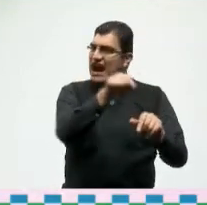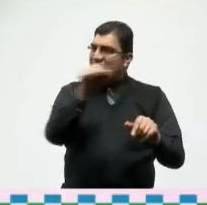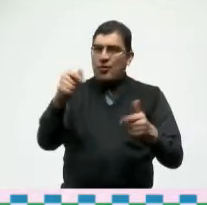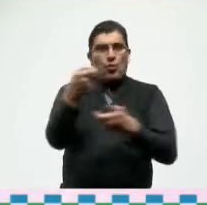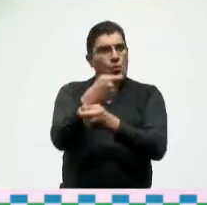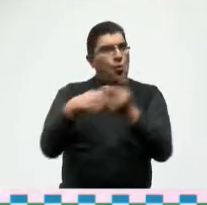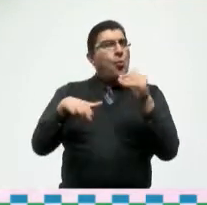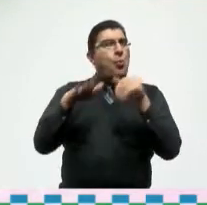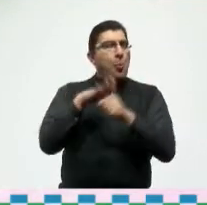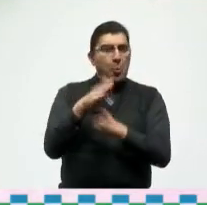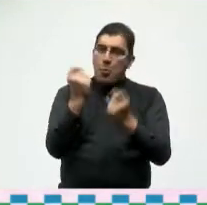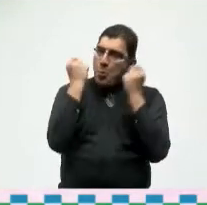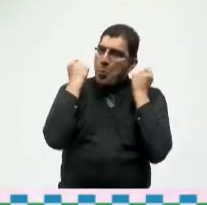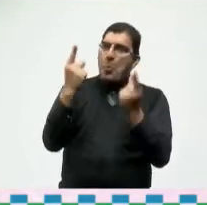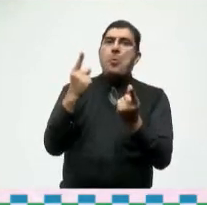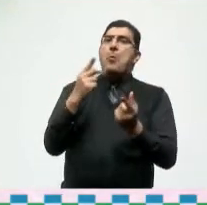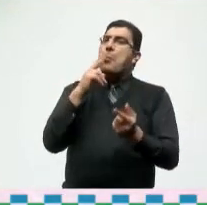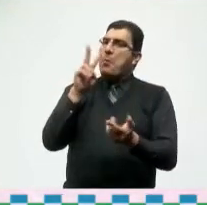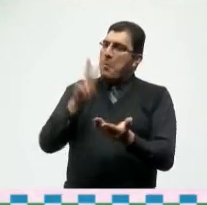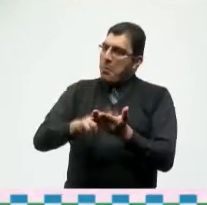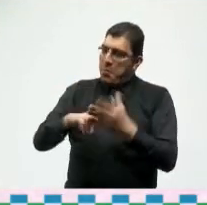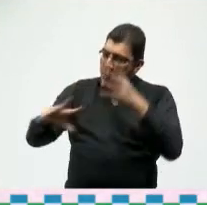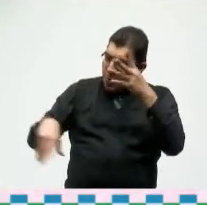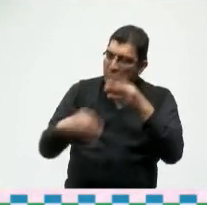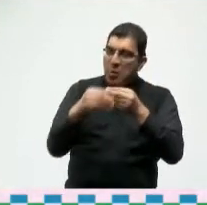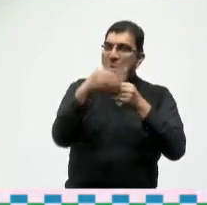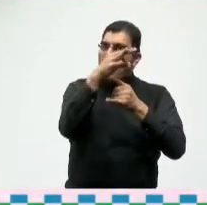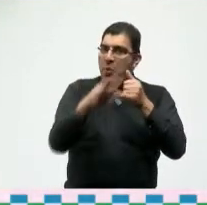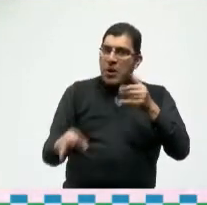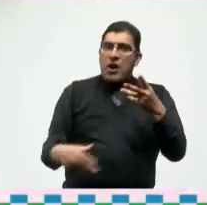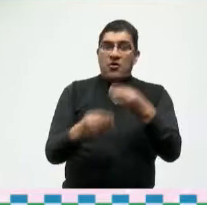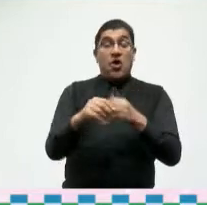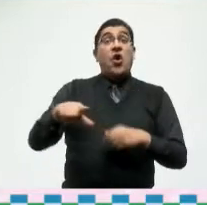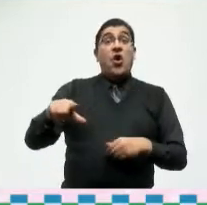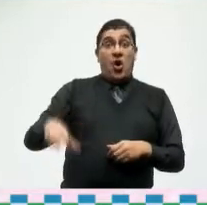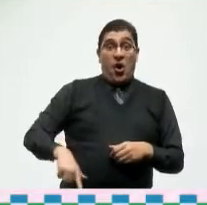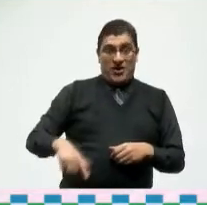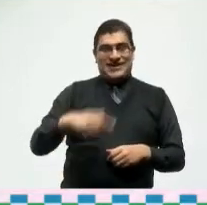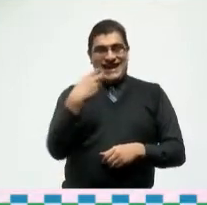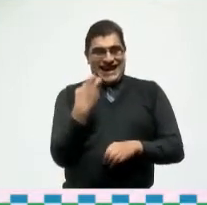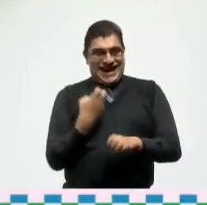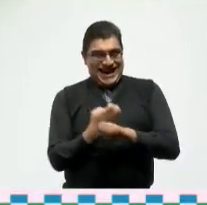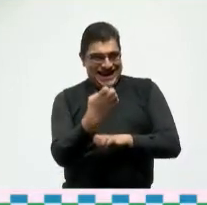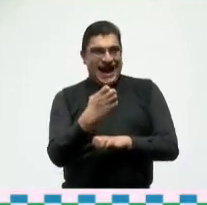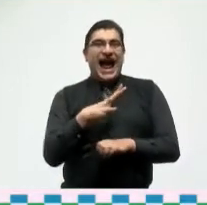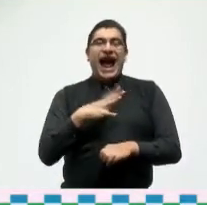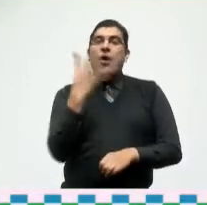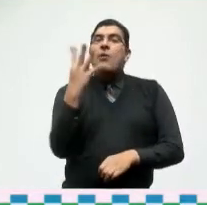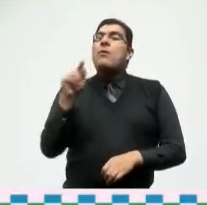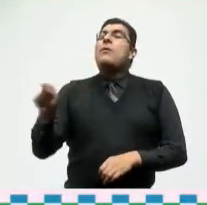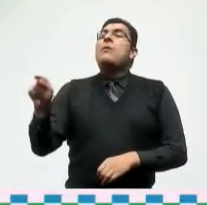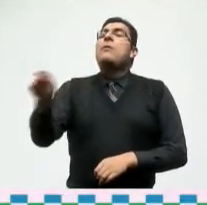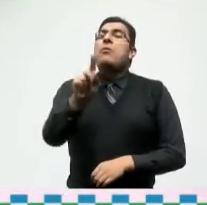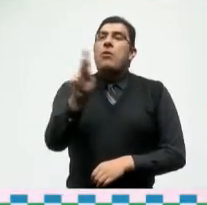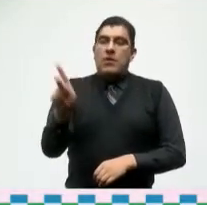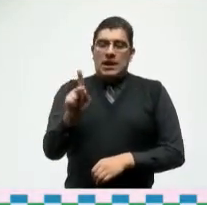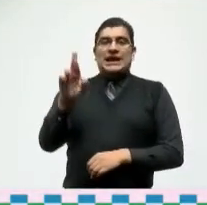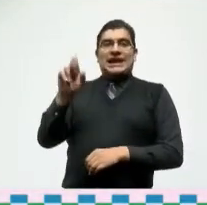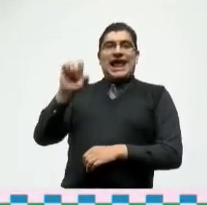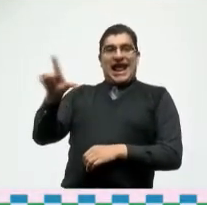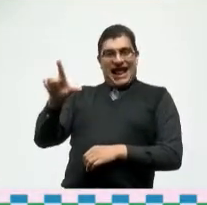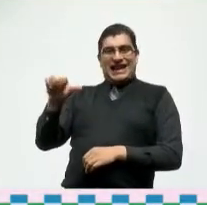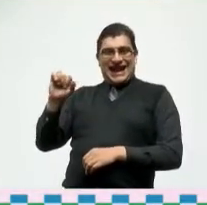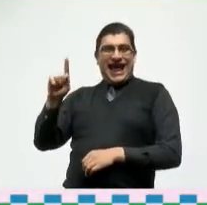celebramos porque en esta última incorporación nuestro estado cuenta ya con cuatro pueblos mágicos Real de Catorce y